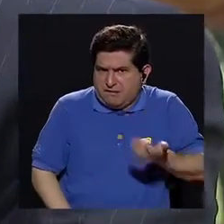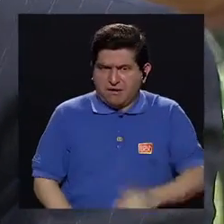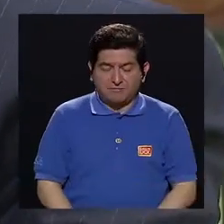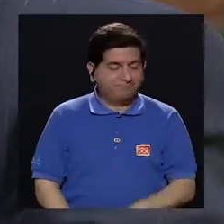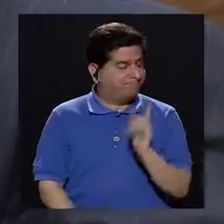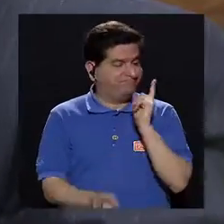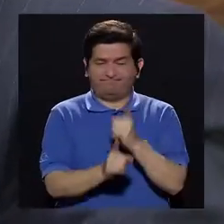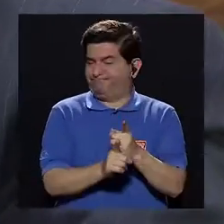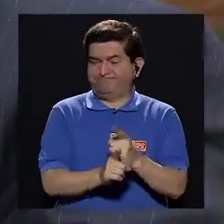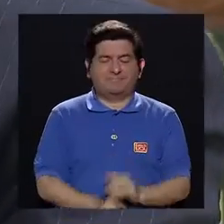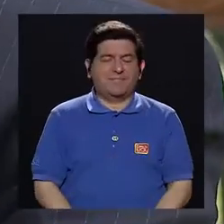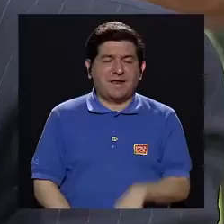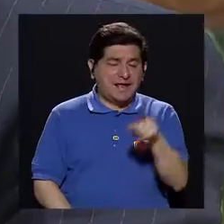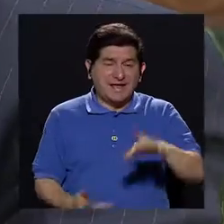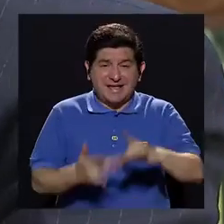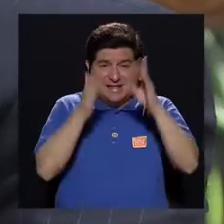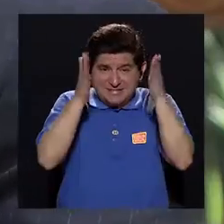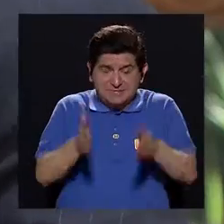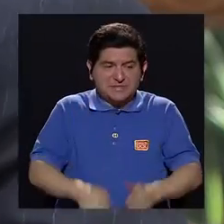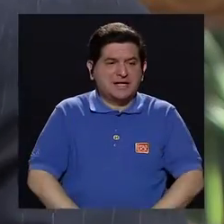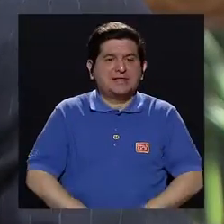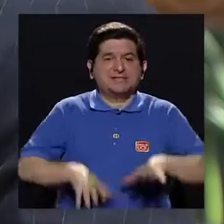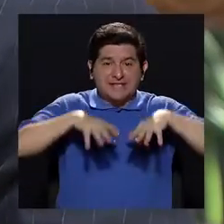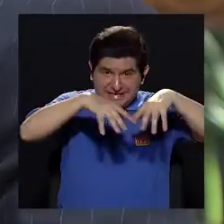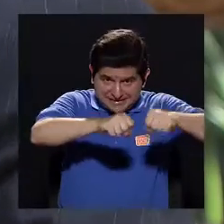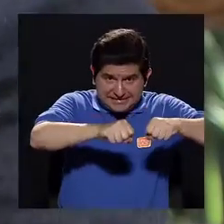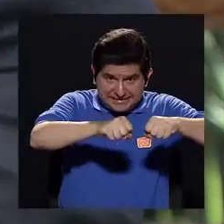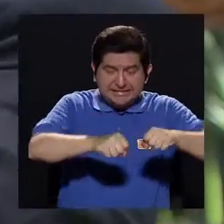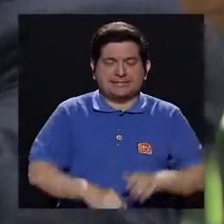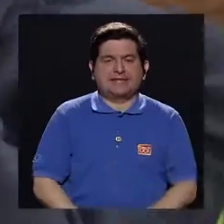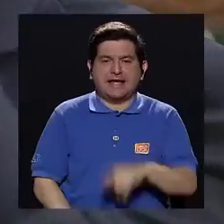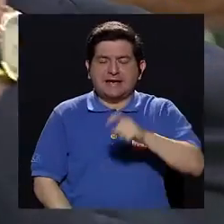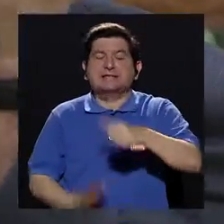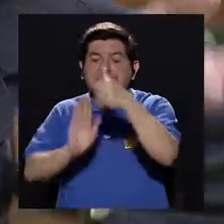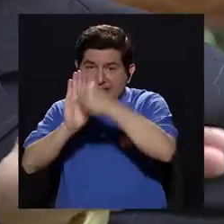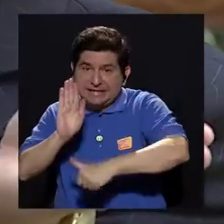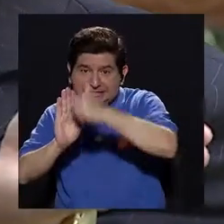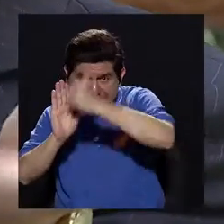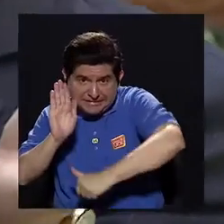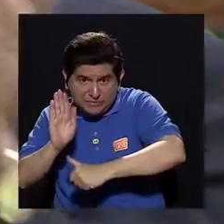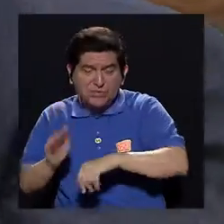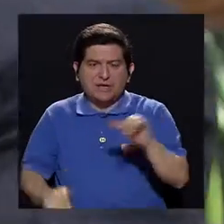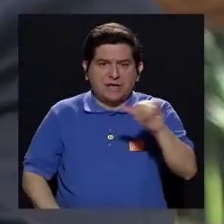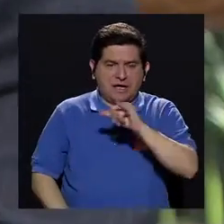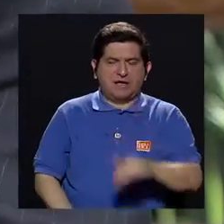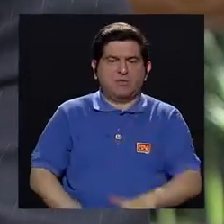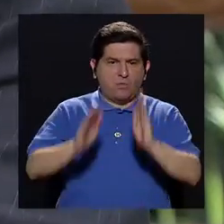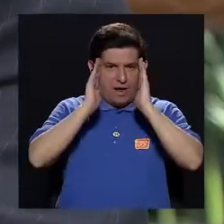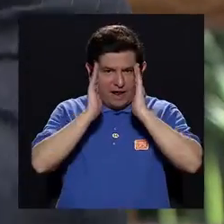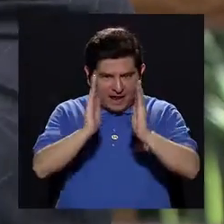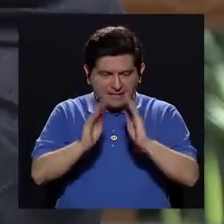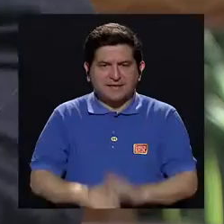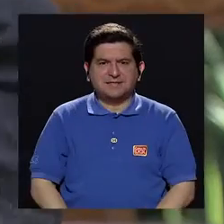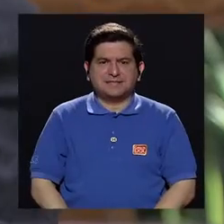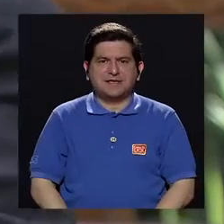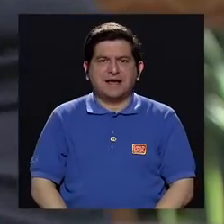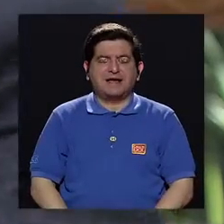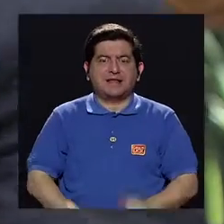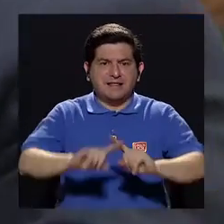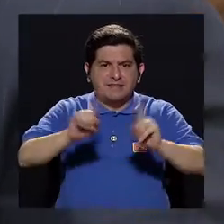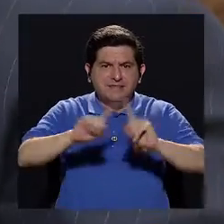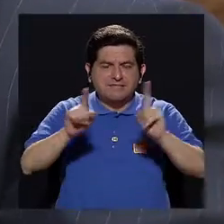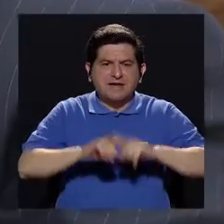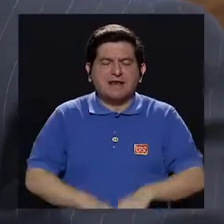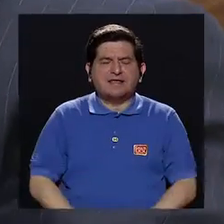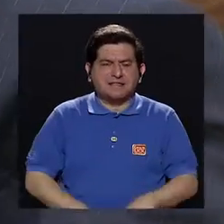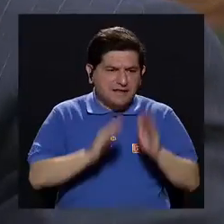No es así. El vascular periférico tiene que dar consulta. Tiene que operar. Además, tiene que atender interconsultas